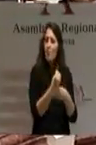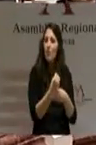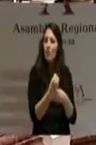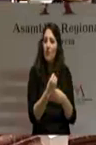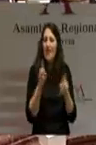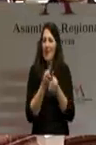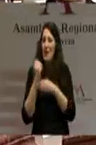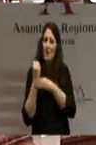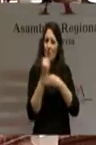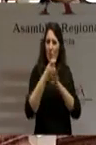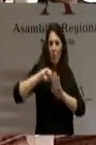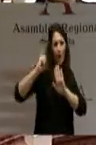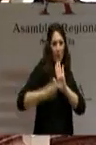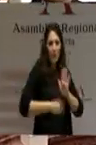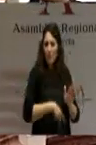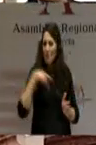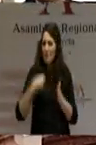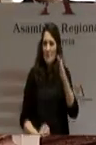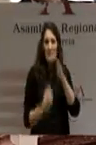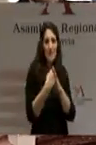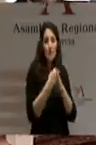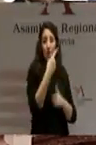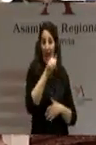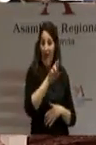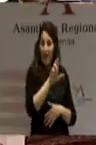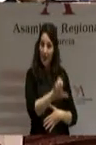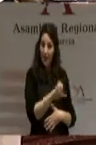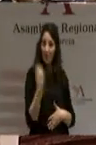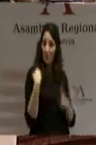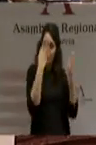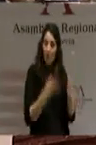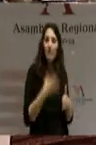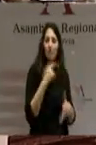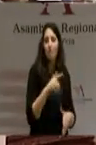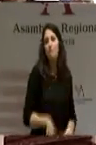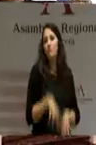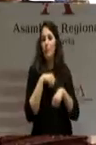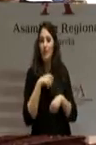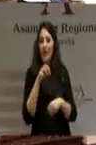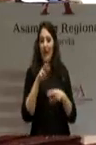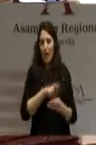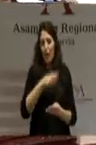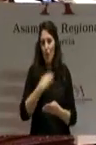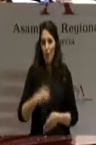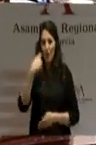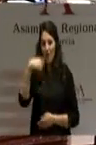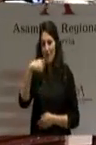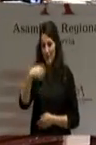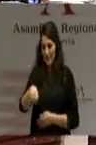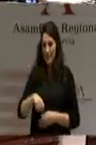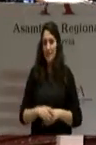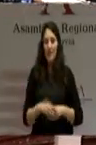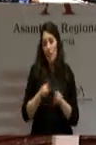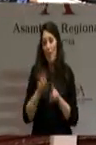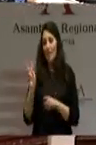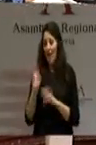fisuras a Alberto Garre para que asuma la tarea de presidir la región de Murcia tras la dimisión del presidente Balcárdenas.